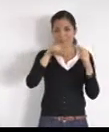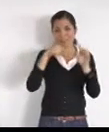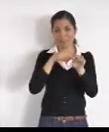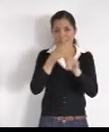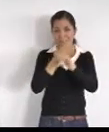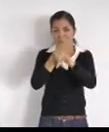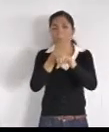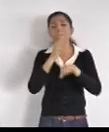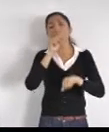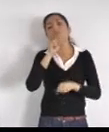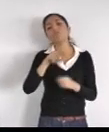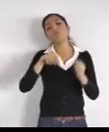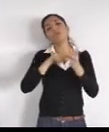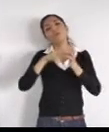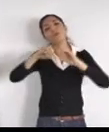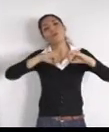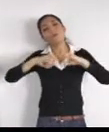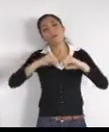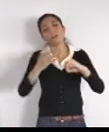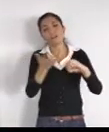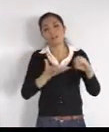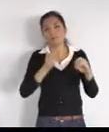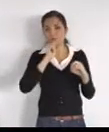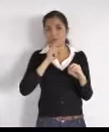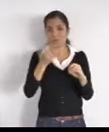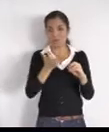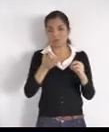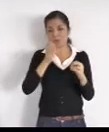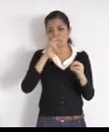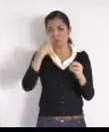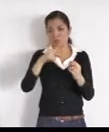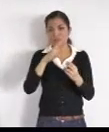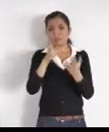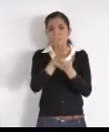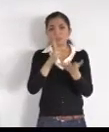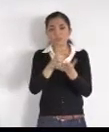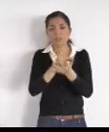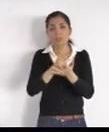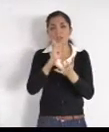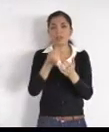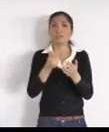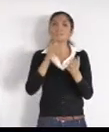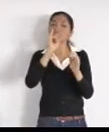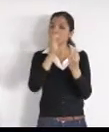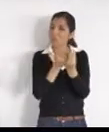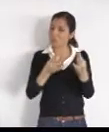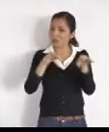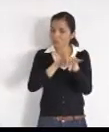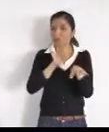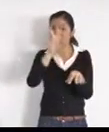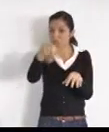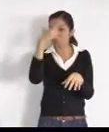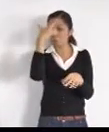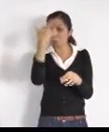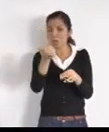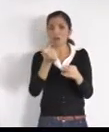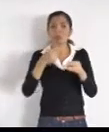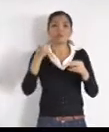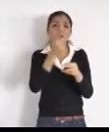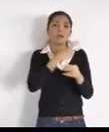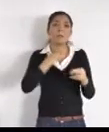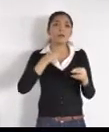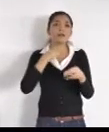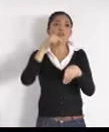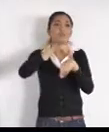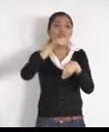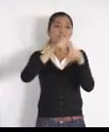en su mayoría centros de salud, mercados, recuperación de espacios públicos, es nuestro proyecto, la red de centros